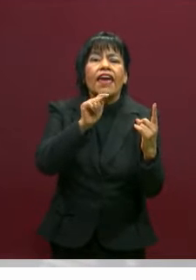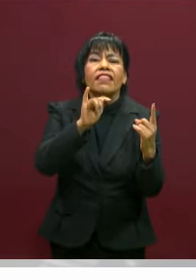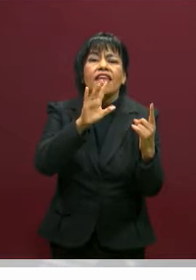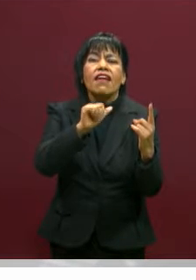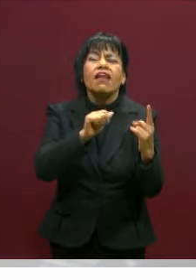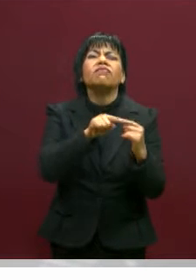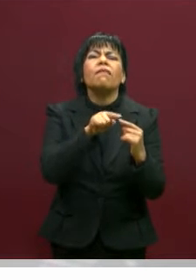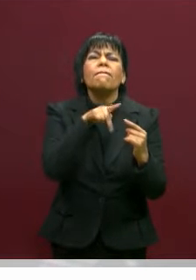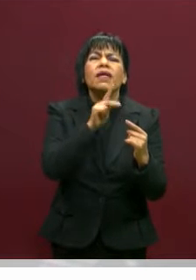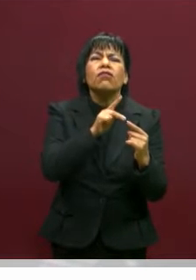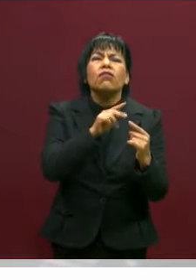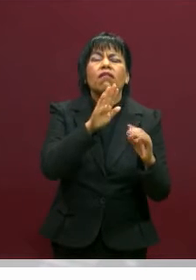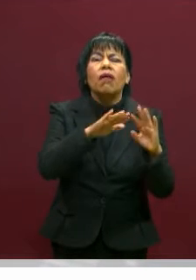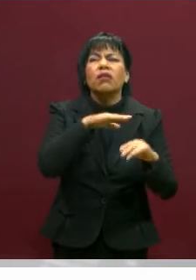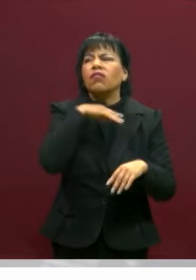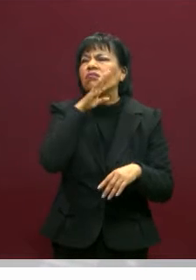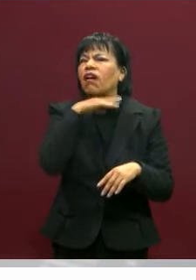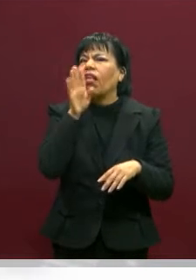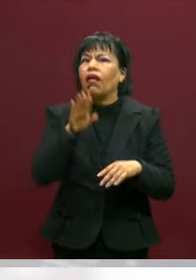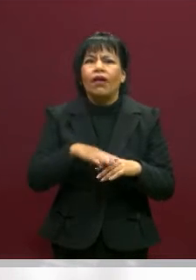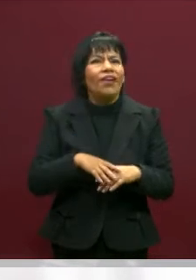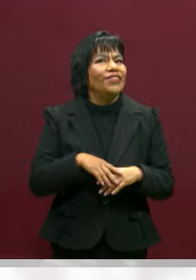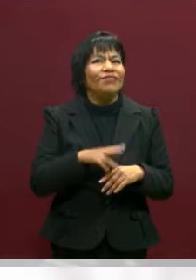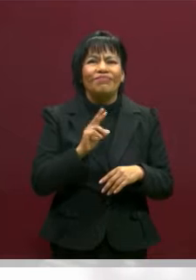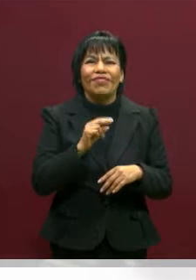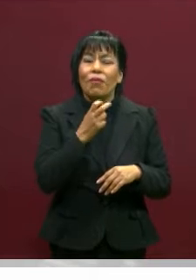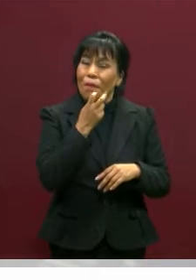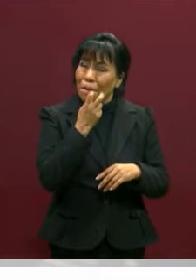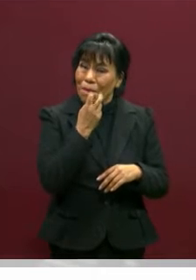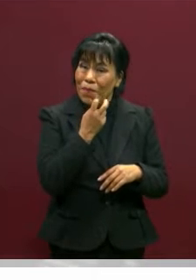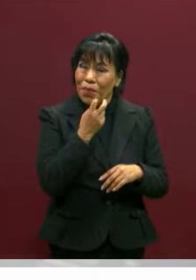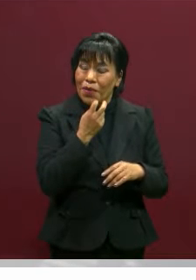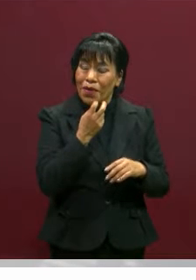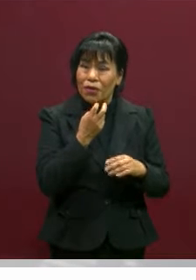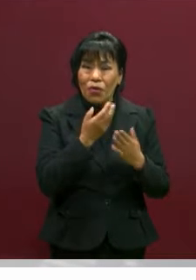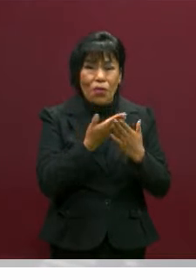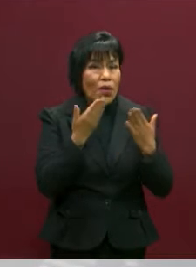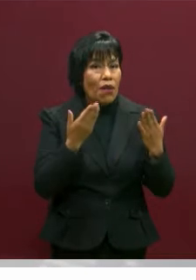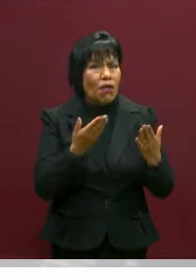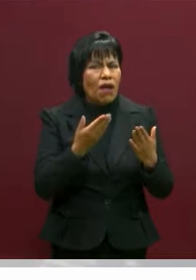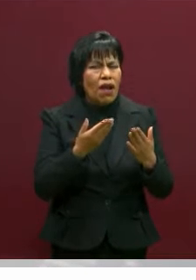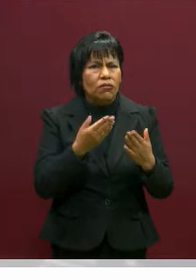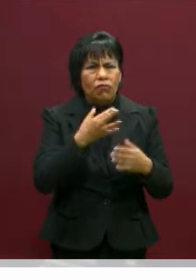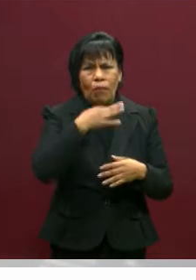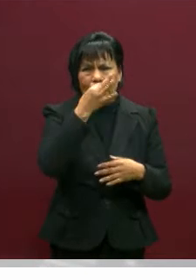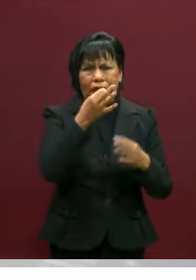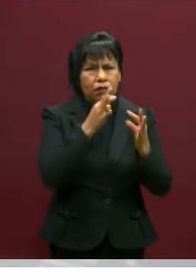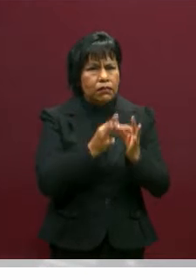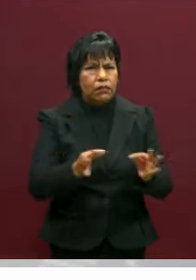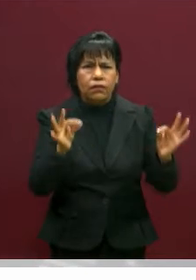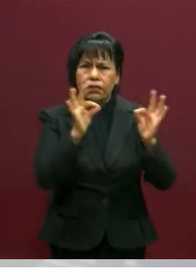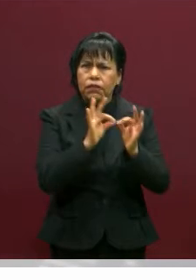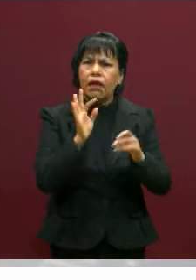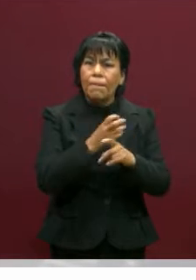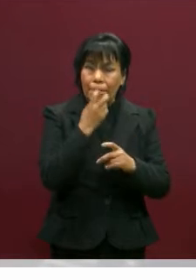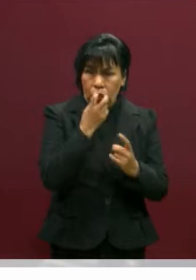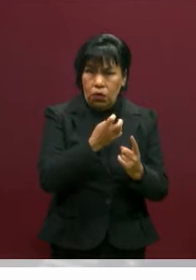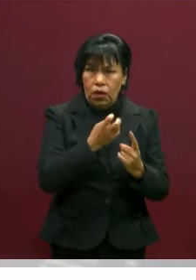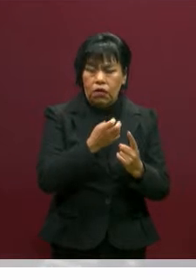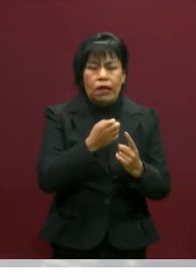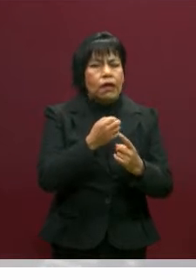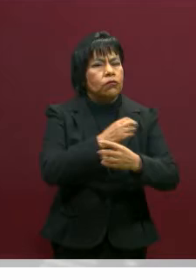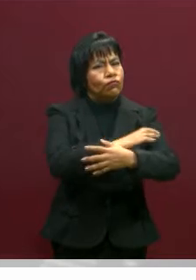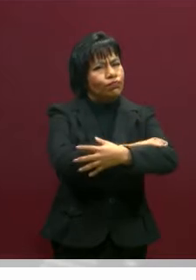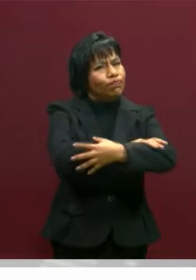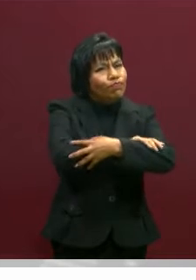que es lo que más se ha descuidado. Por eso ahí coloco que se ha erosionado. Y por ende también la solidaridad,